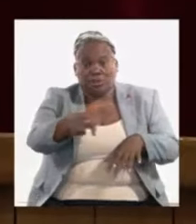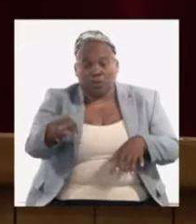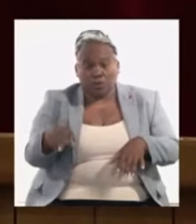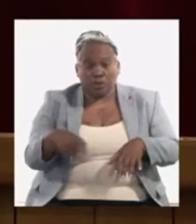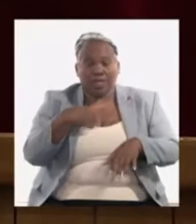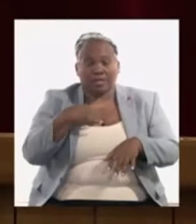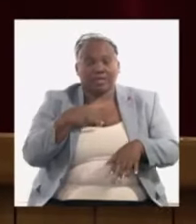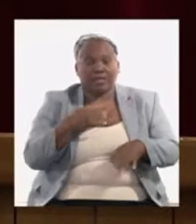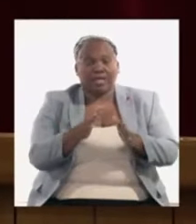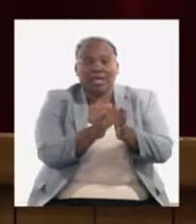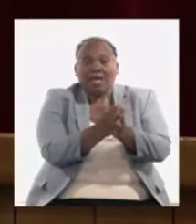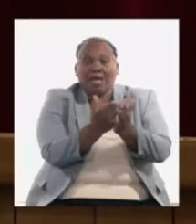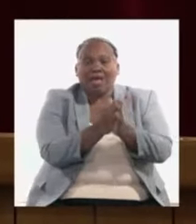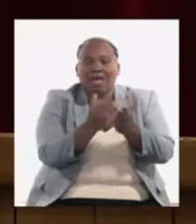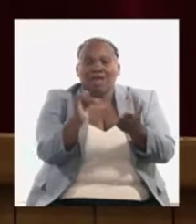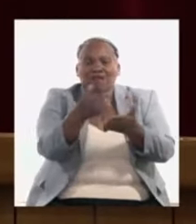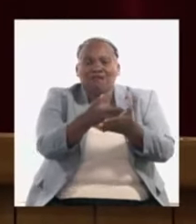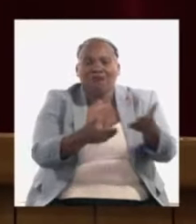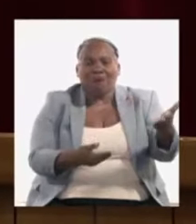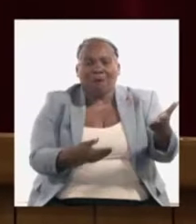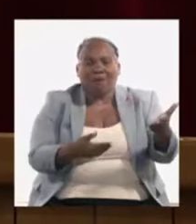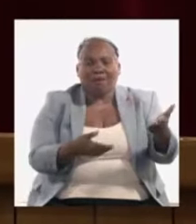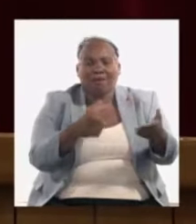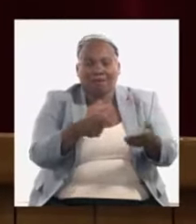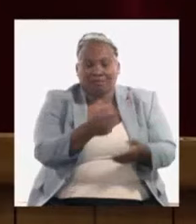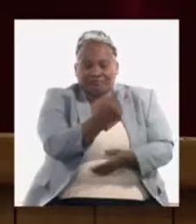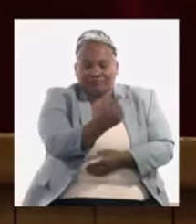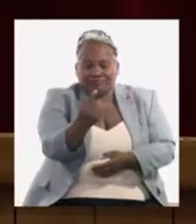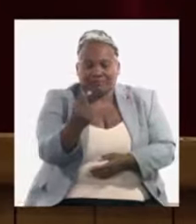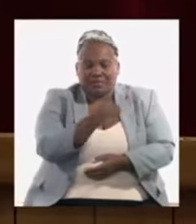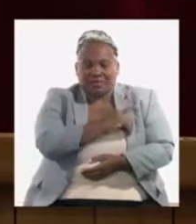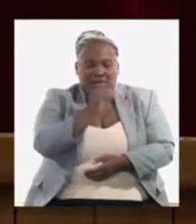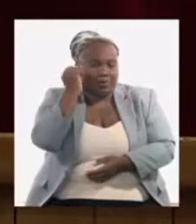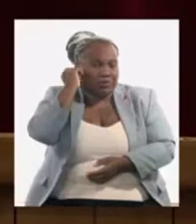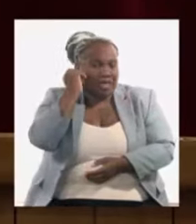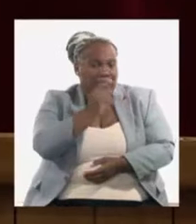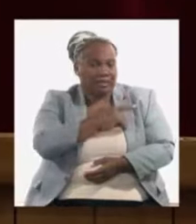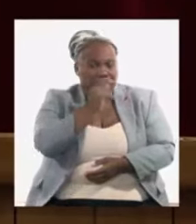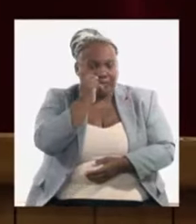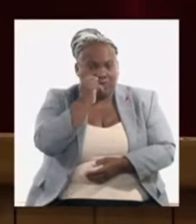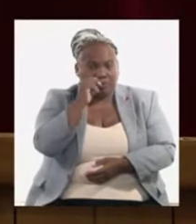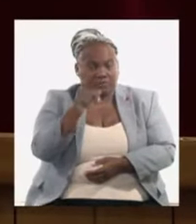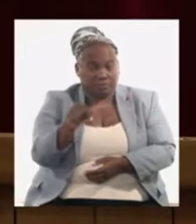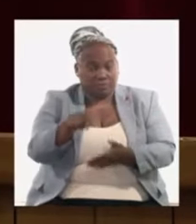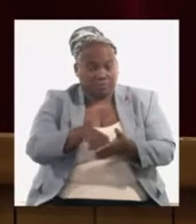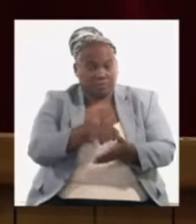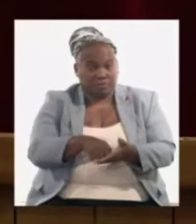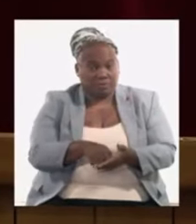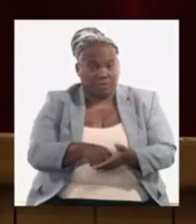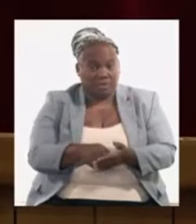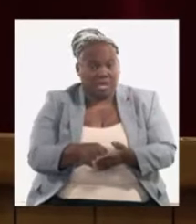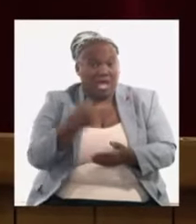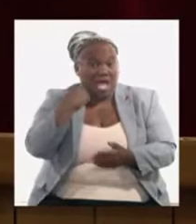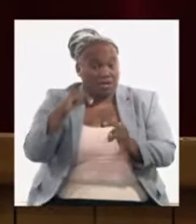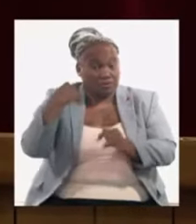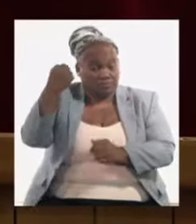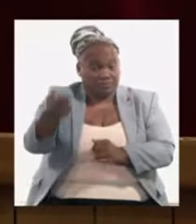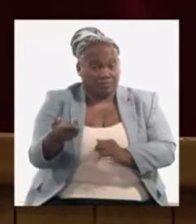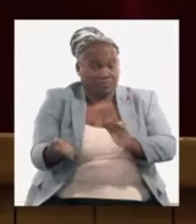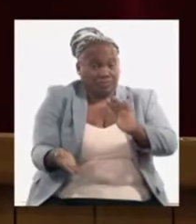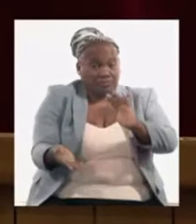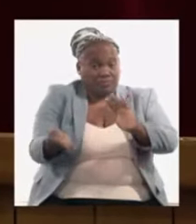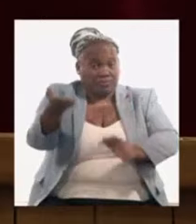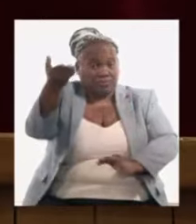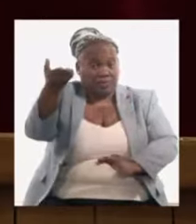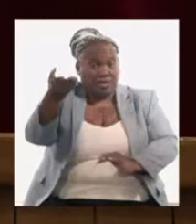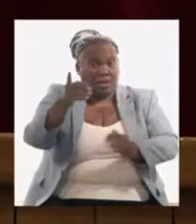de amplitud de la información estamos proyectando para el año 2024 un crecimiento mínimo del